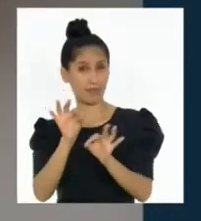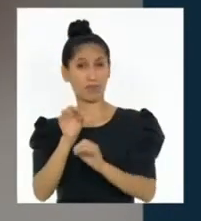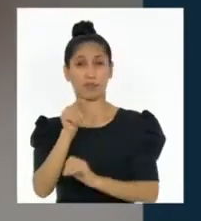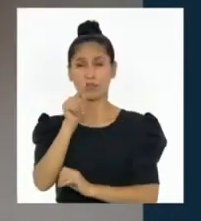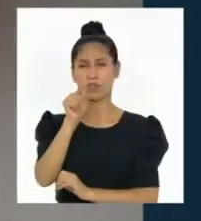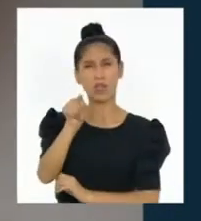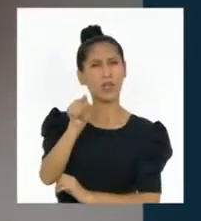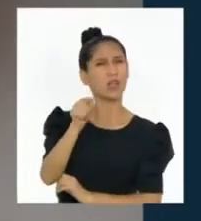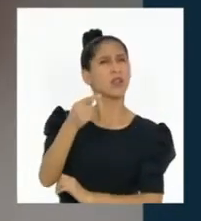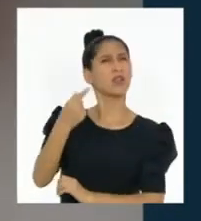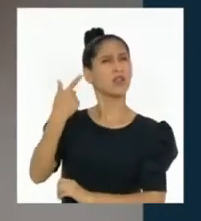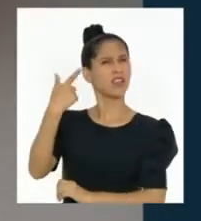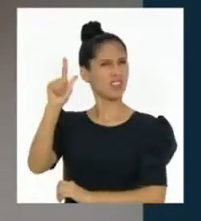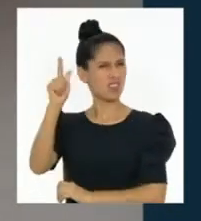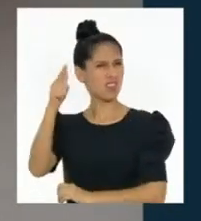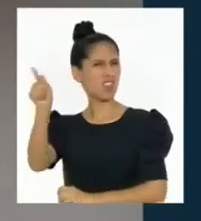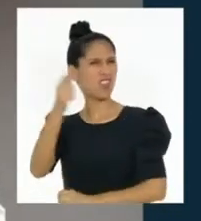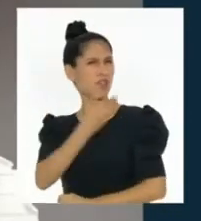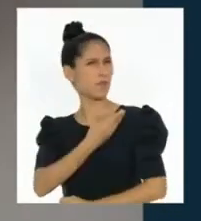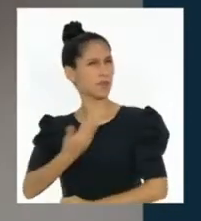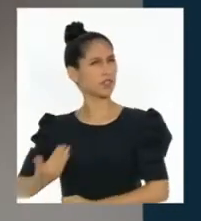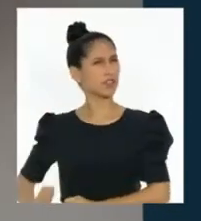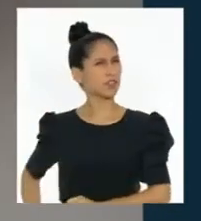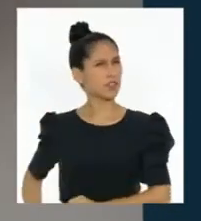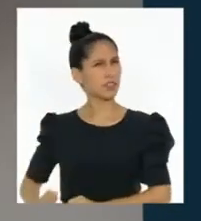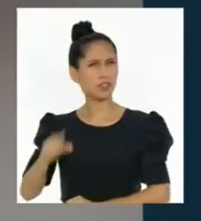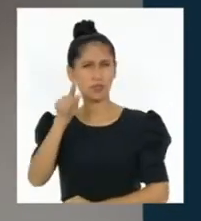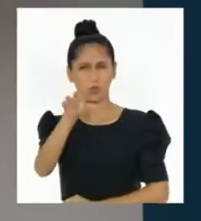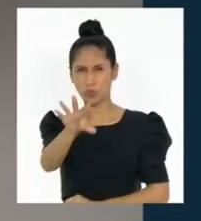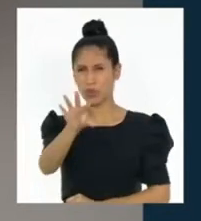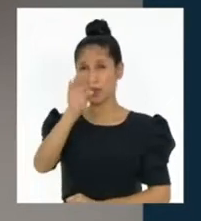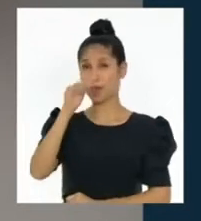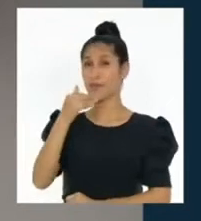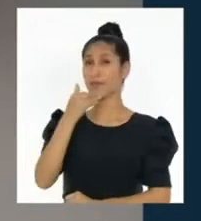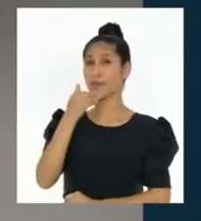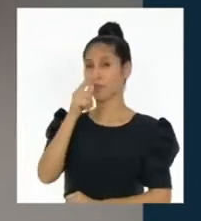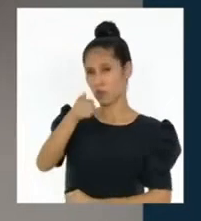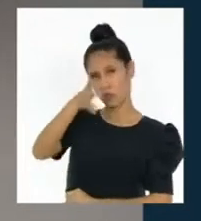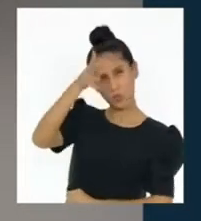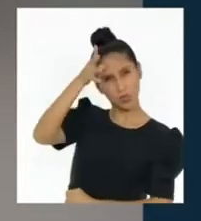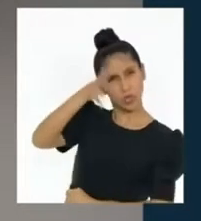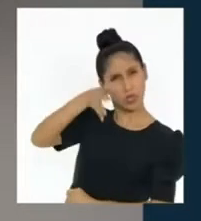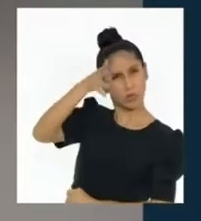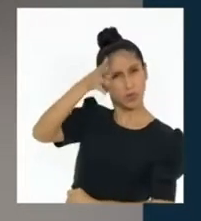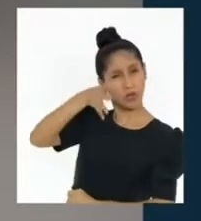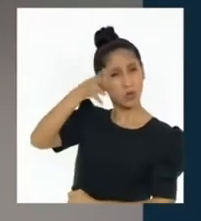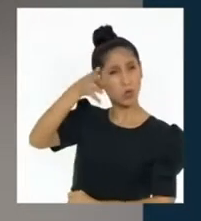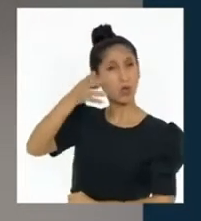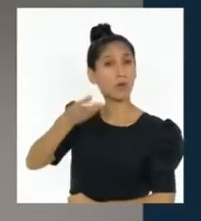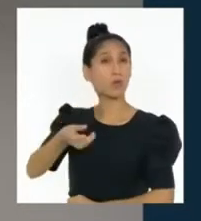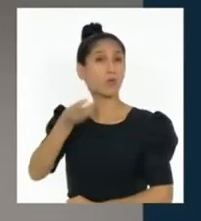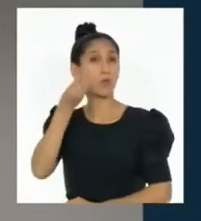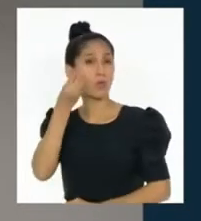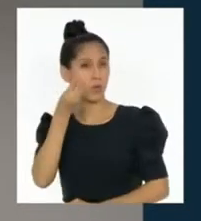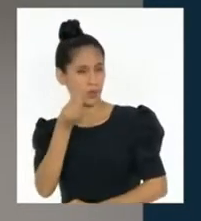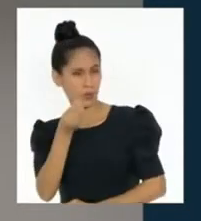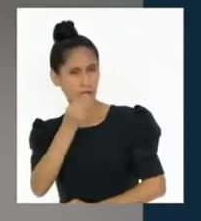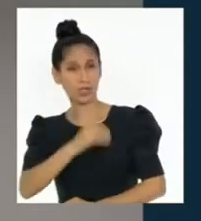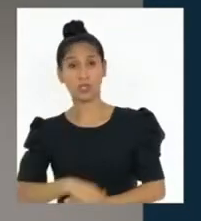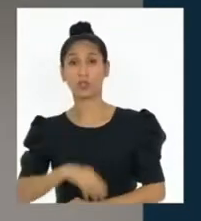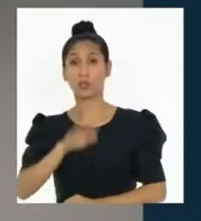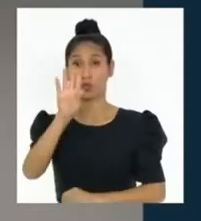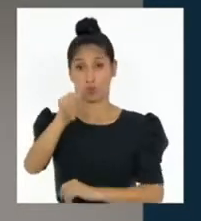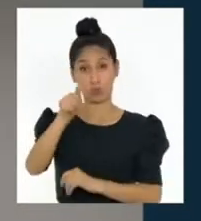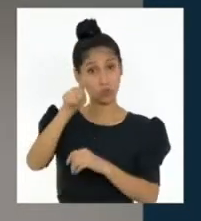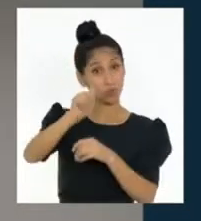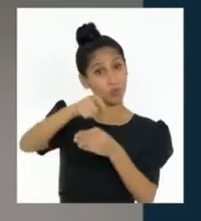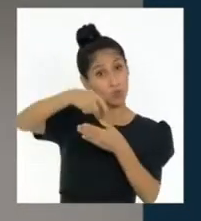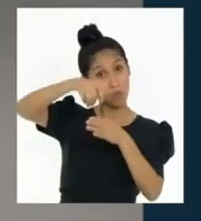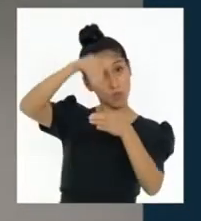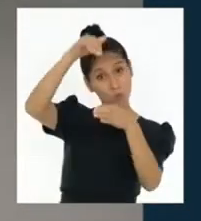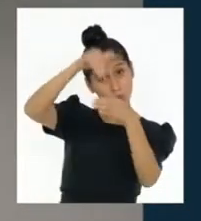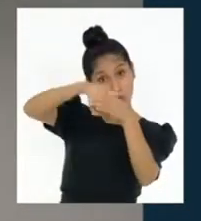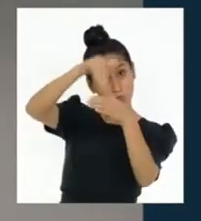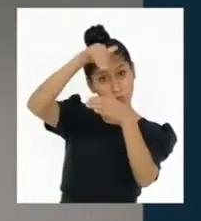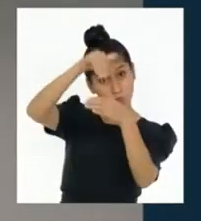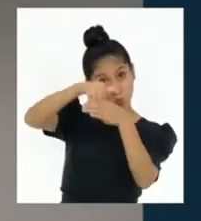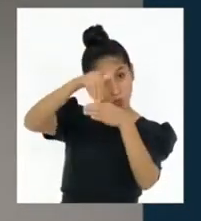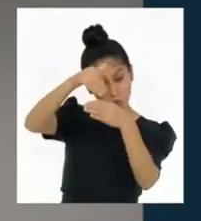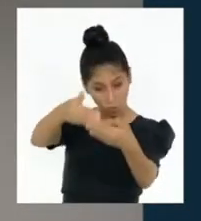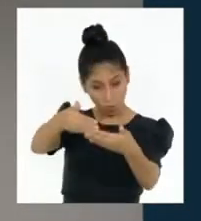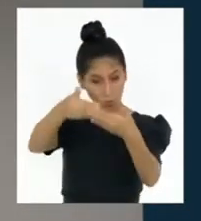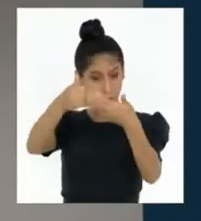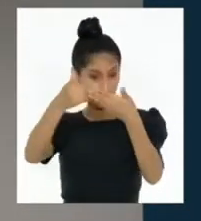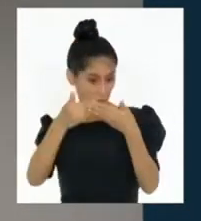durante un periodo de tiempo. Es necesario e importante porque a través del voto el ciudadano y ciudadana ejerce el principal